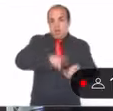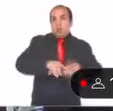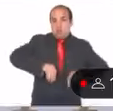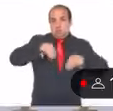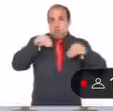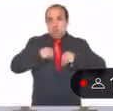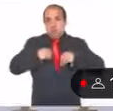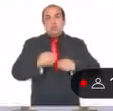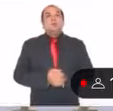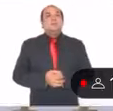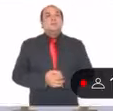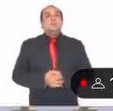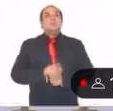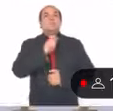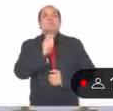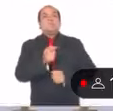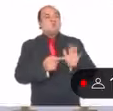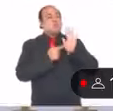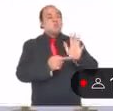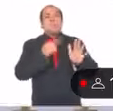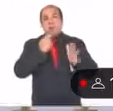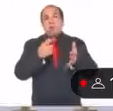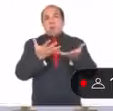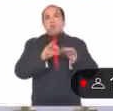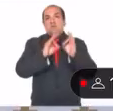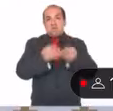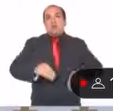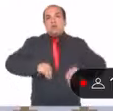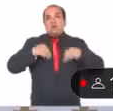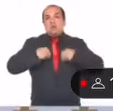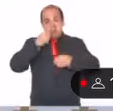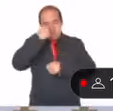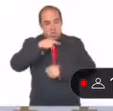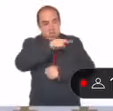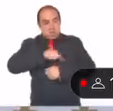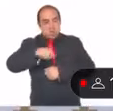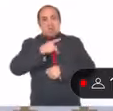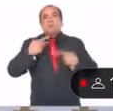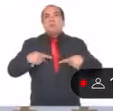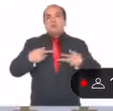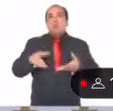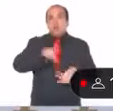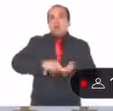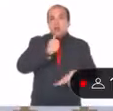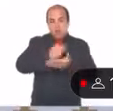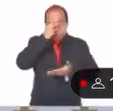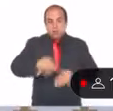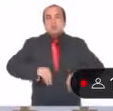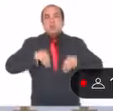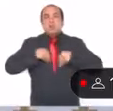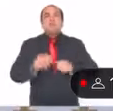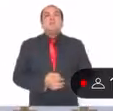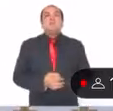sin duda se reflejará en una mejor calidad de vida para todas las personas de la ciudad. La aprobación de